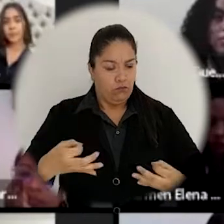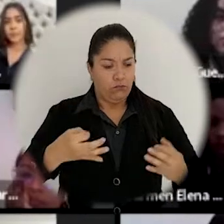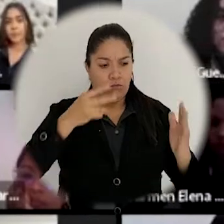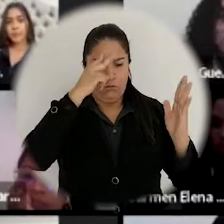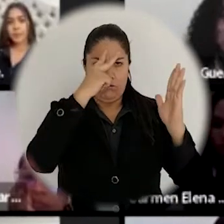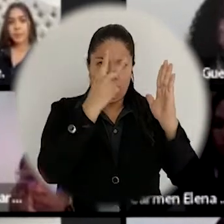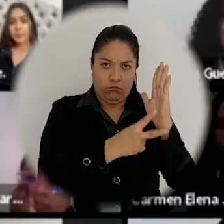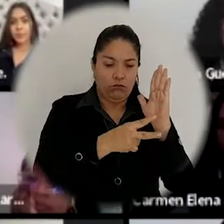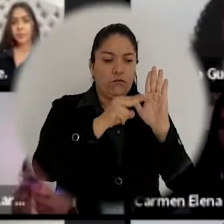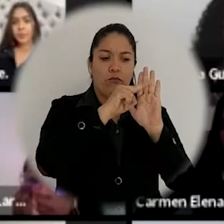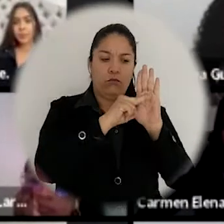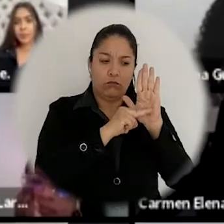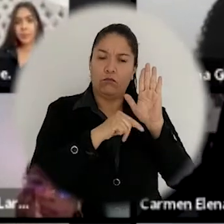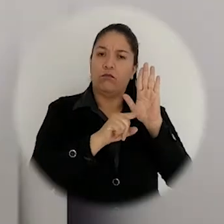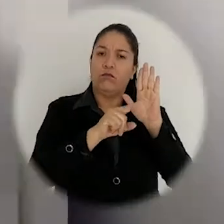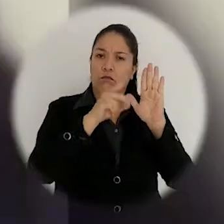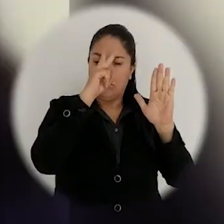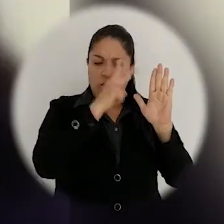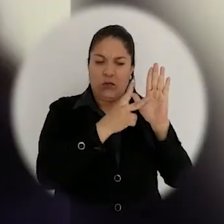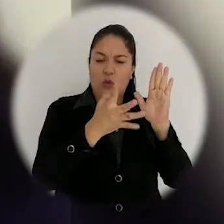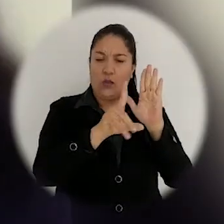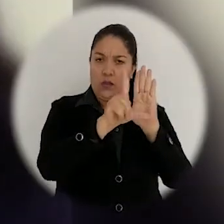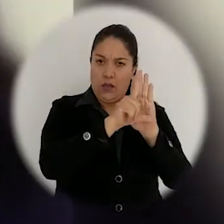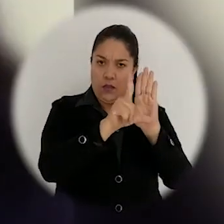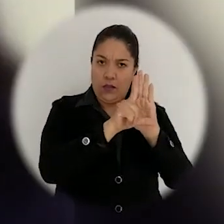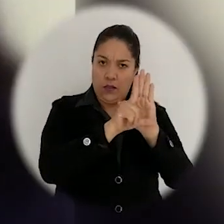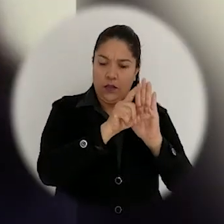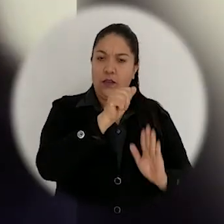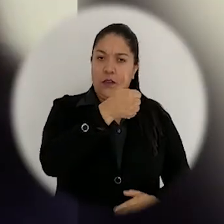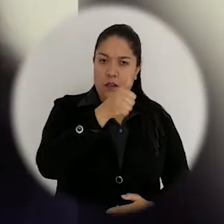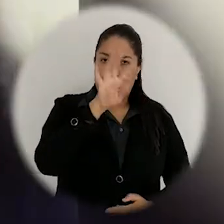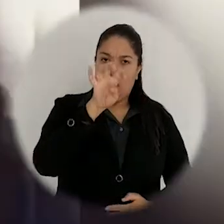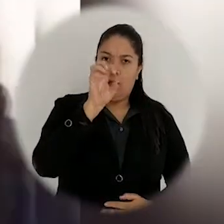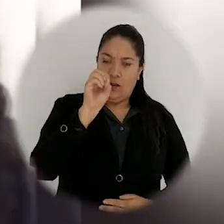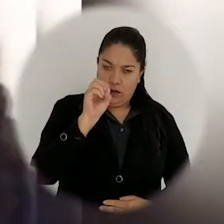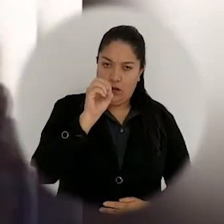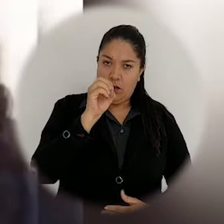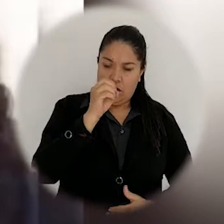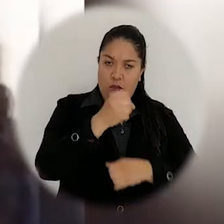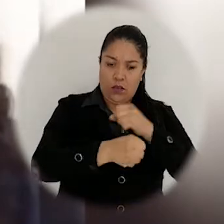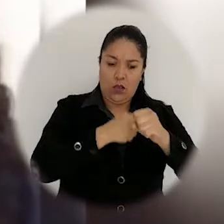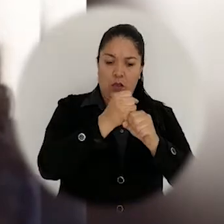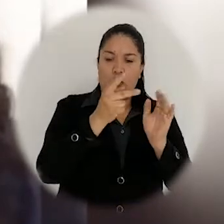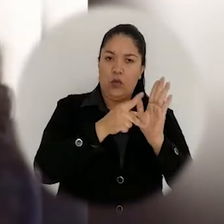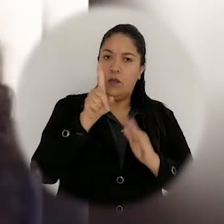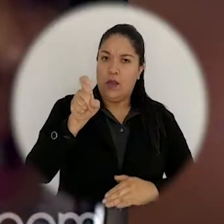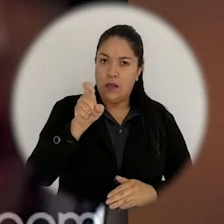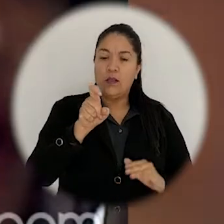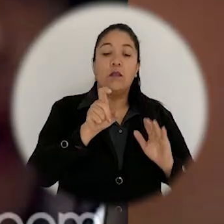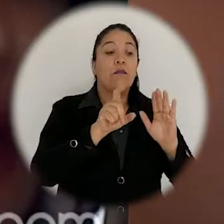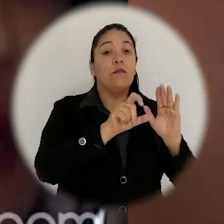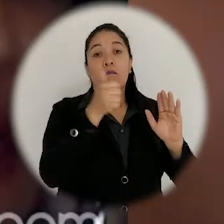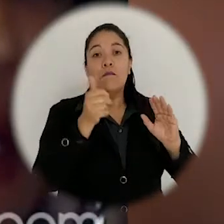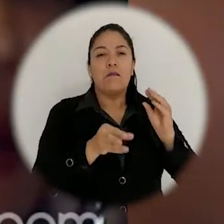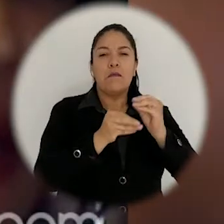los principios contemplados en la Ley 1090 del 2006 y en la Ley